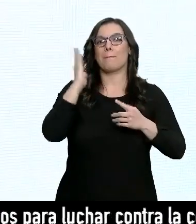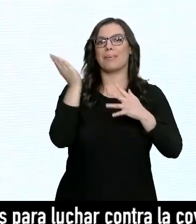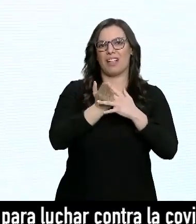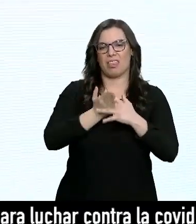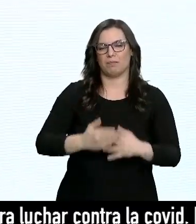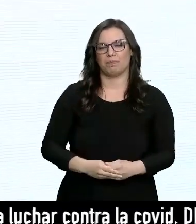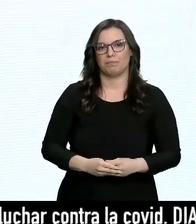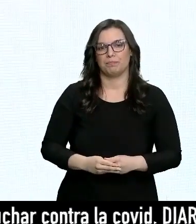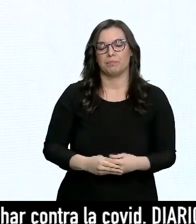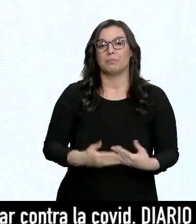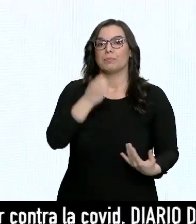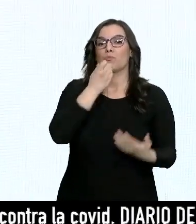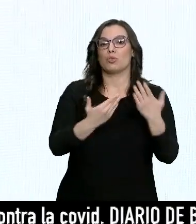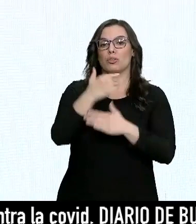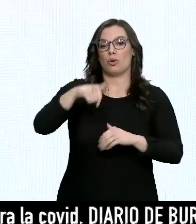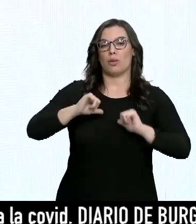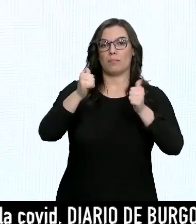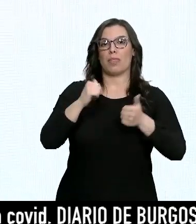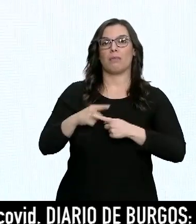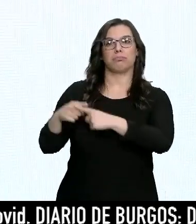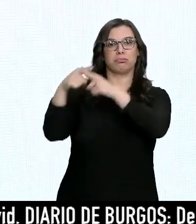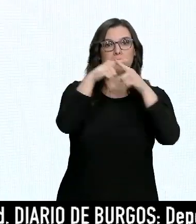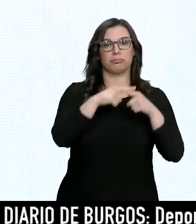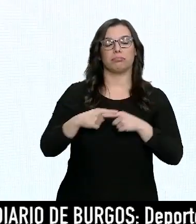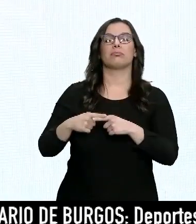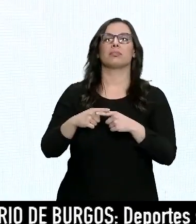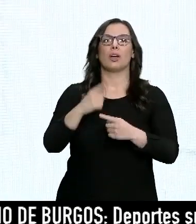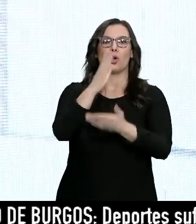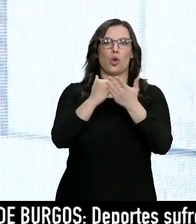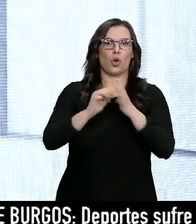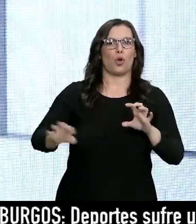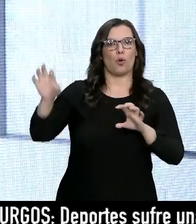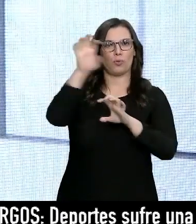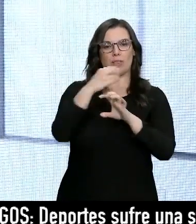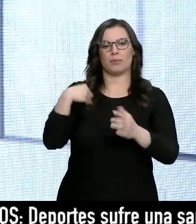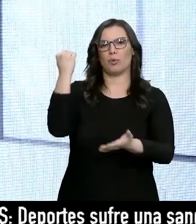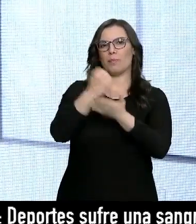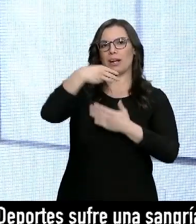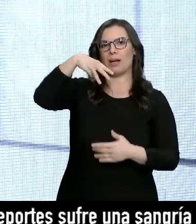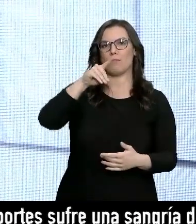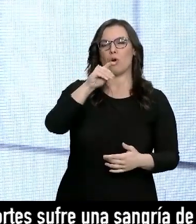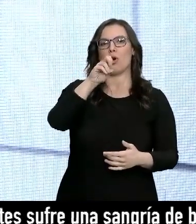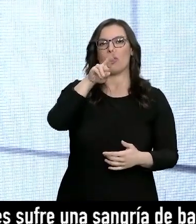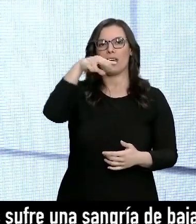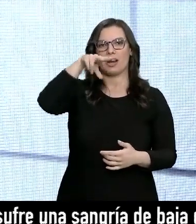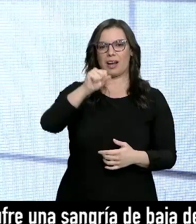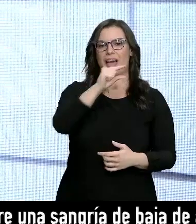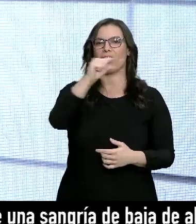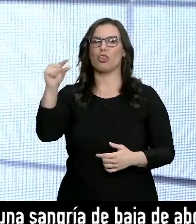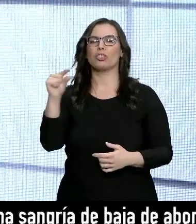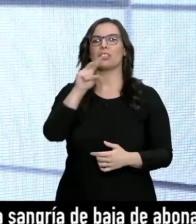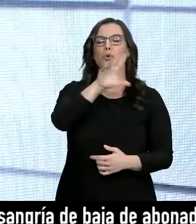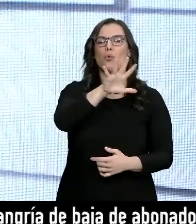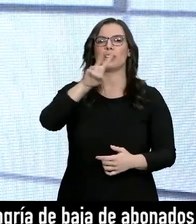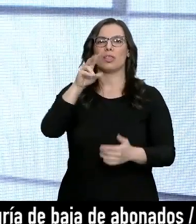Buenos días, hoy empezará a distribuirse entre las comunidades la nueva remesa de la vacuna de Moderna con otras 52.000 dosis. Es